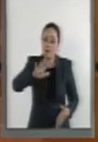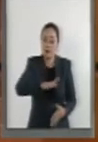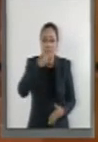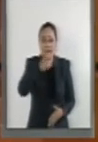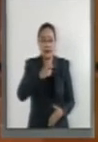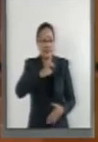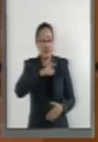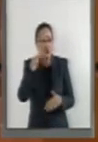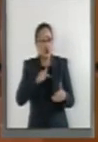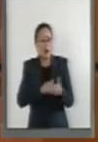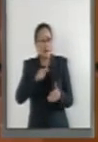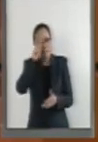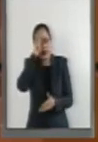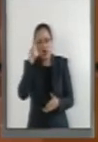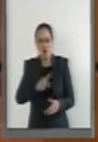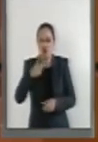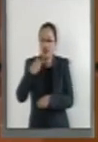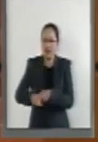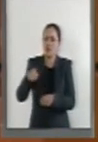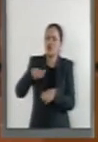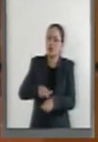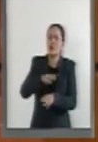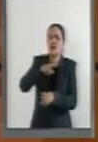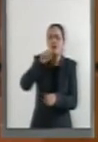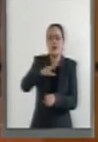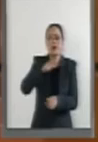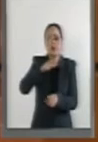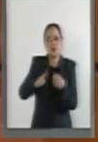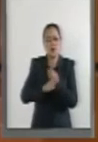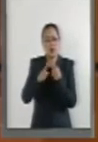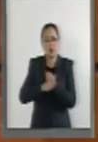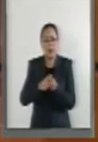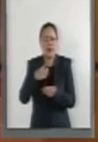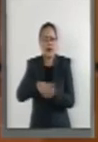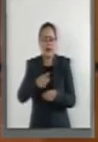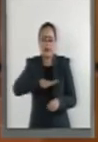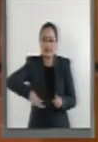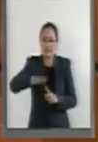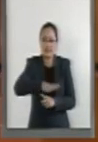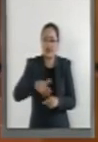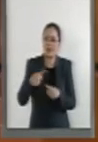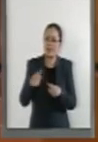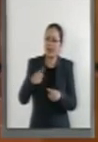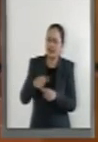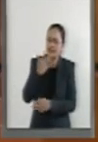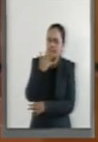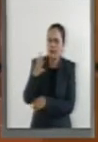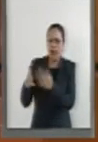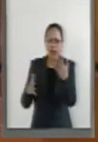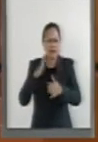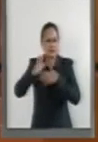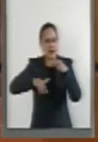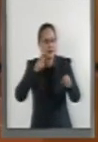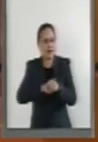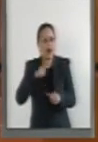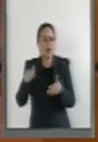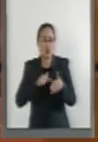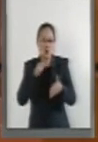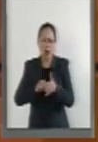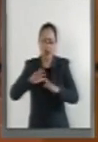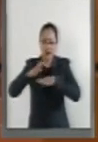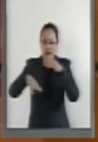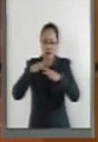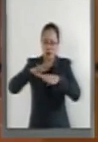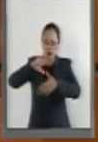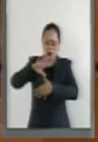región más afectada por el problema del cambio climático, por su vasta biodiversidad y por su posición geográfica. Por